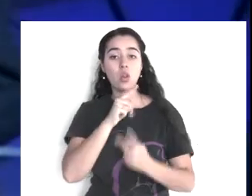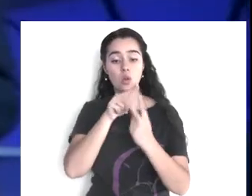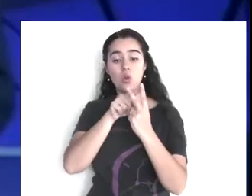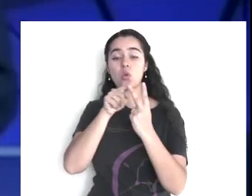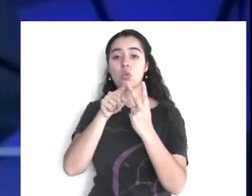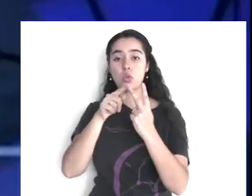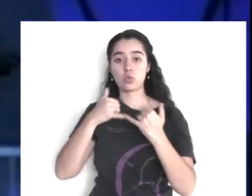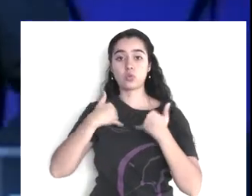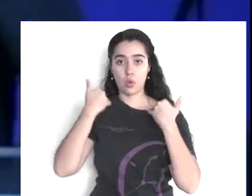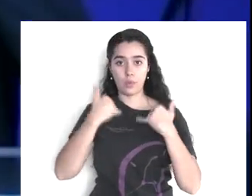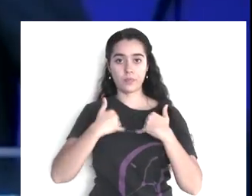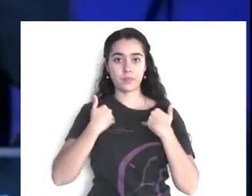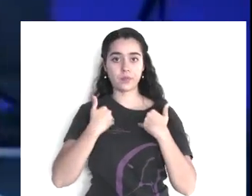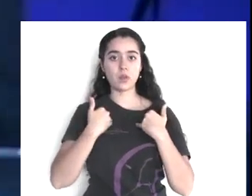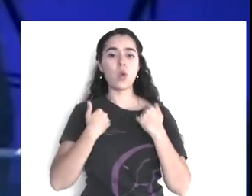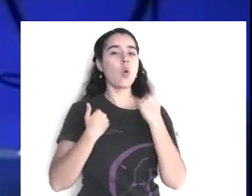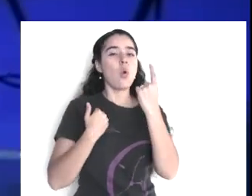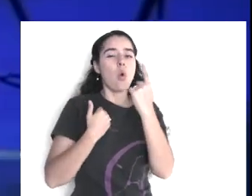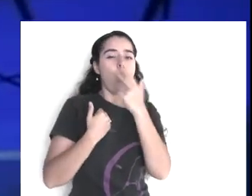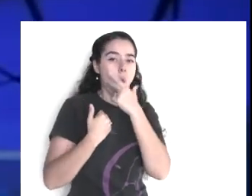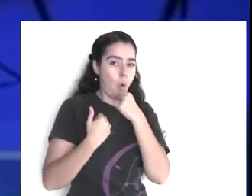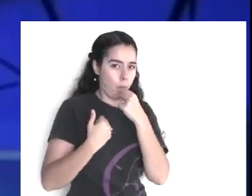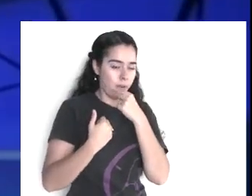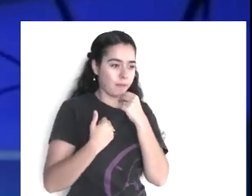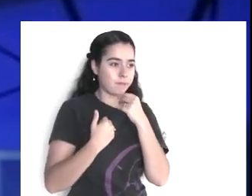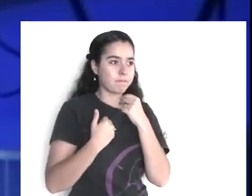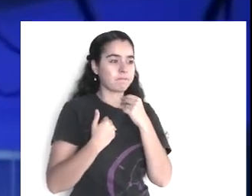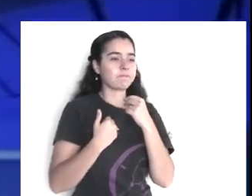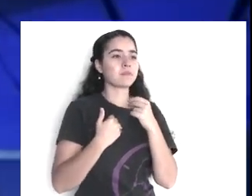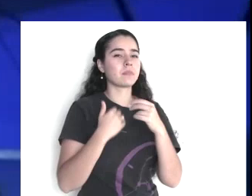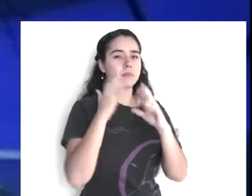este hombre, se acercó, con un indigente,